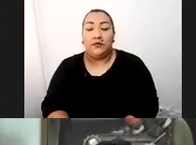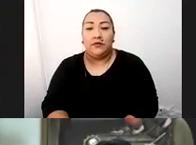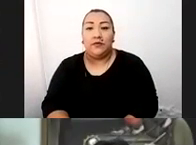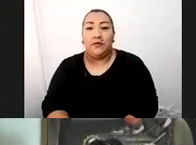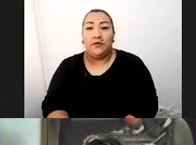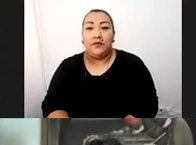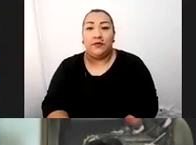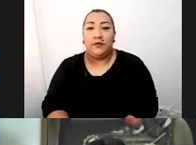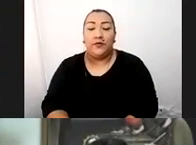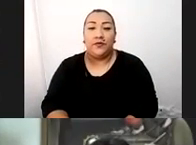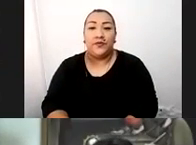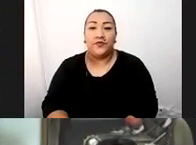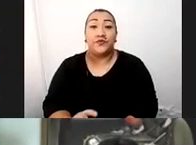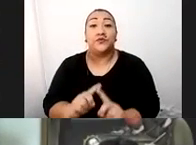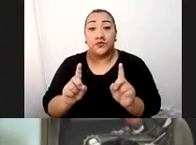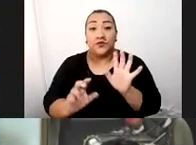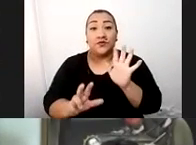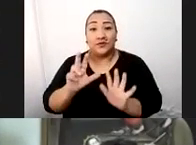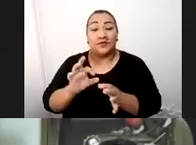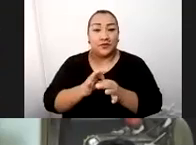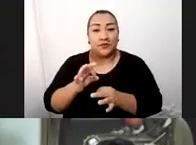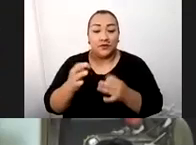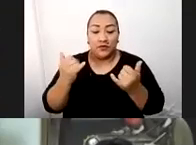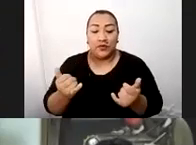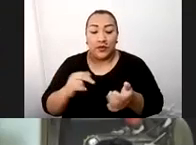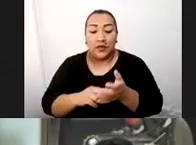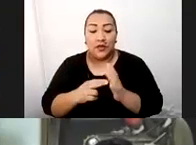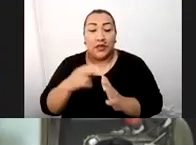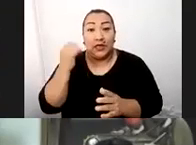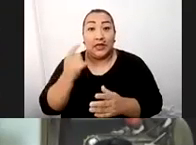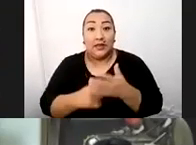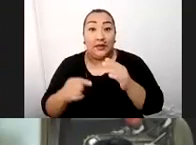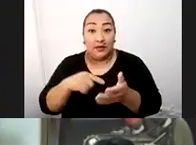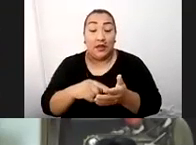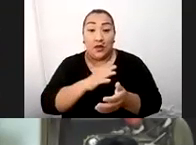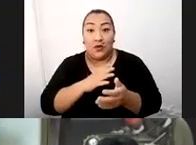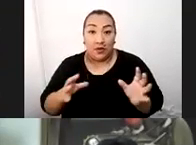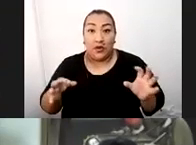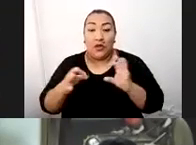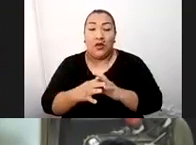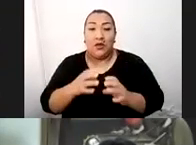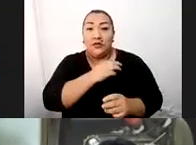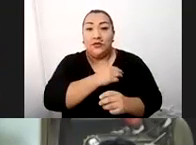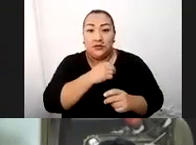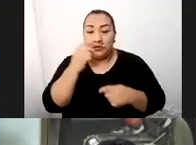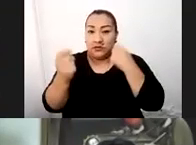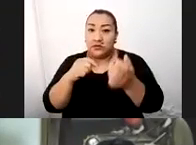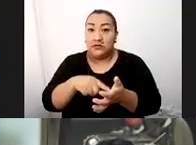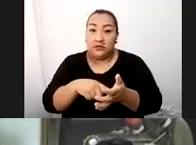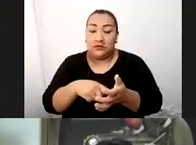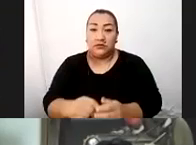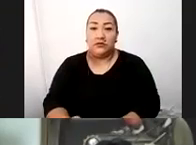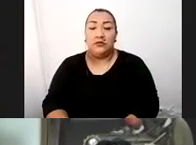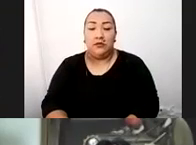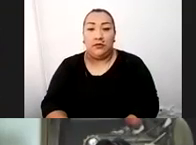haciendas, casas y haciendas en las 13 provincias. Y ahora la idea es que, desde el Estado, de la mano con Iniciatur seguramente y el gobierno